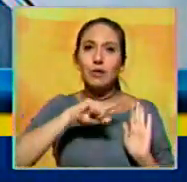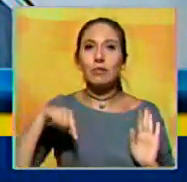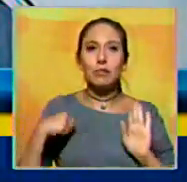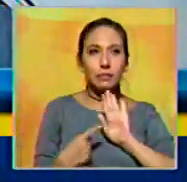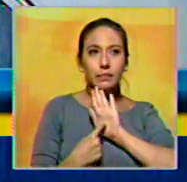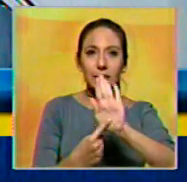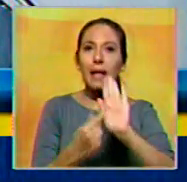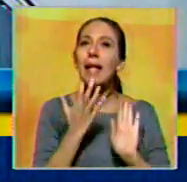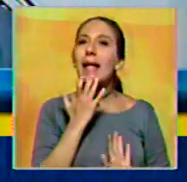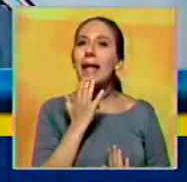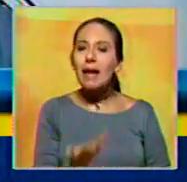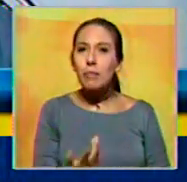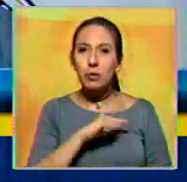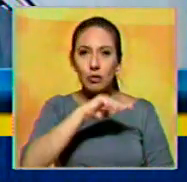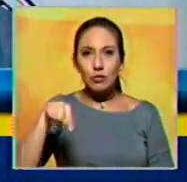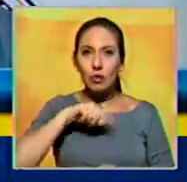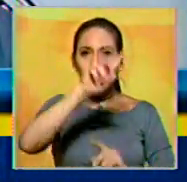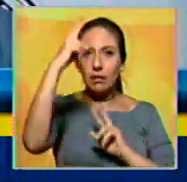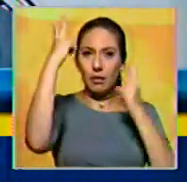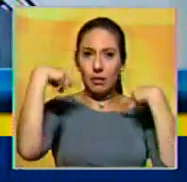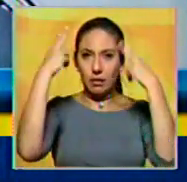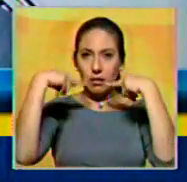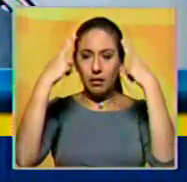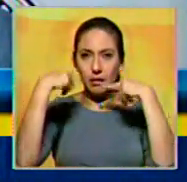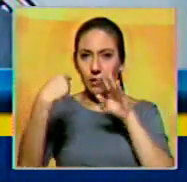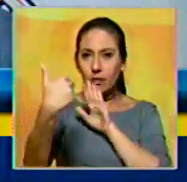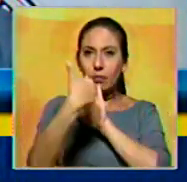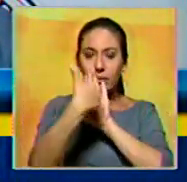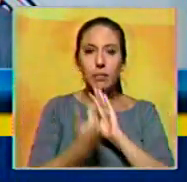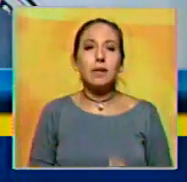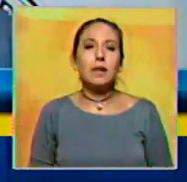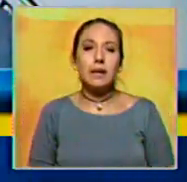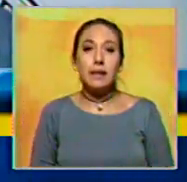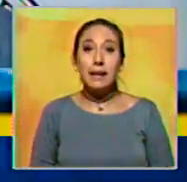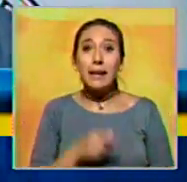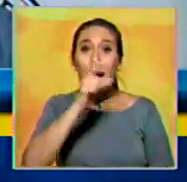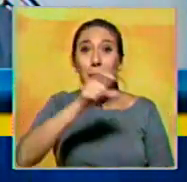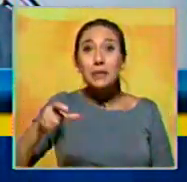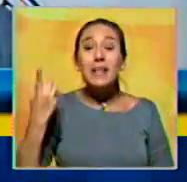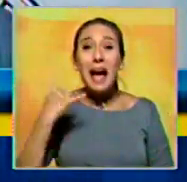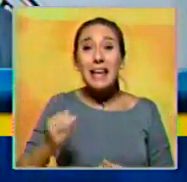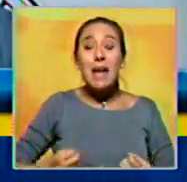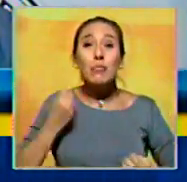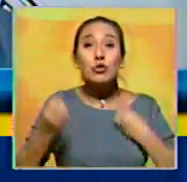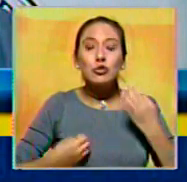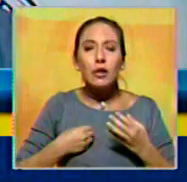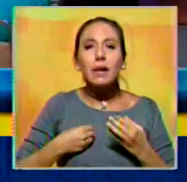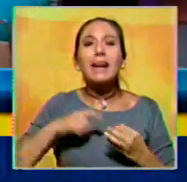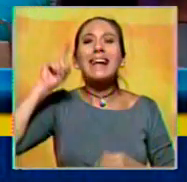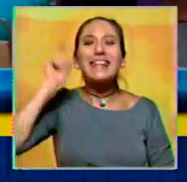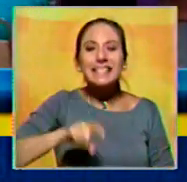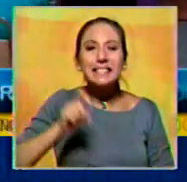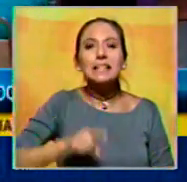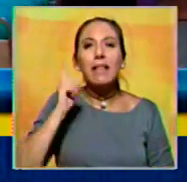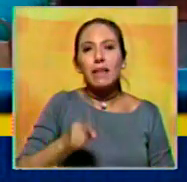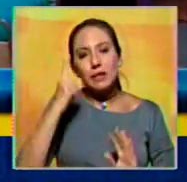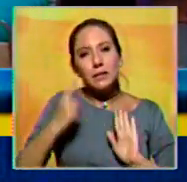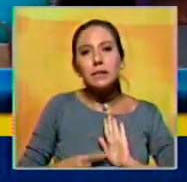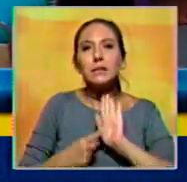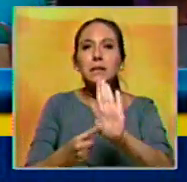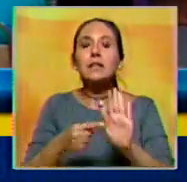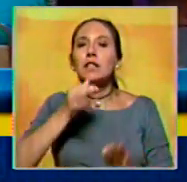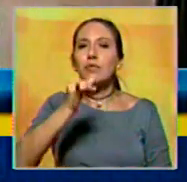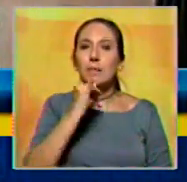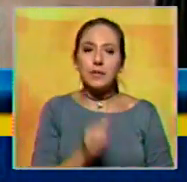el punto de enfoque de una sociedad que más allá de las emociones requiere racionalmente estar informada. Otro de los aspectos